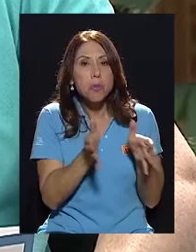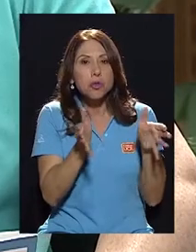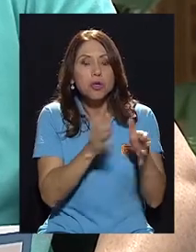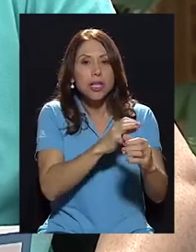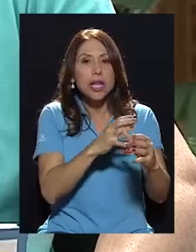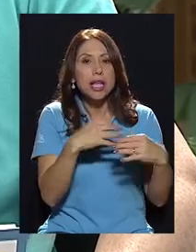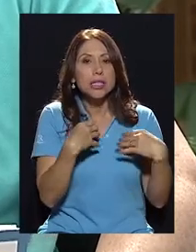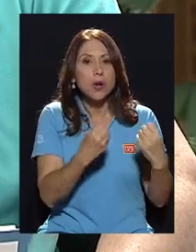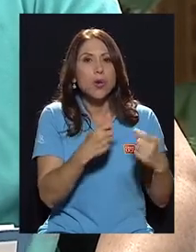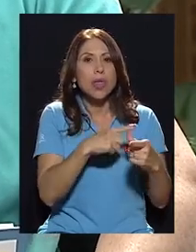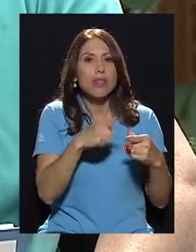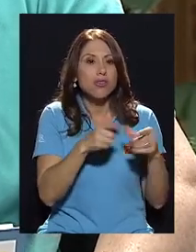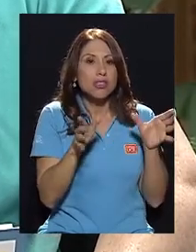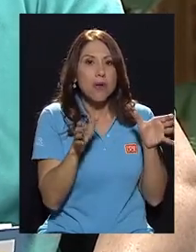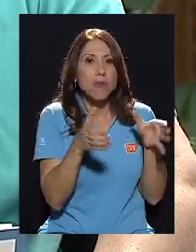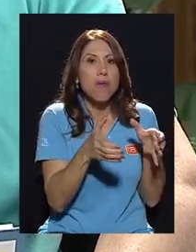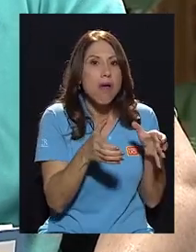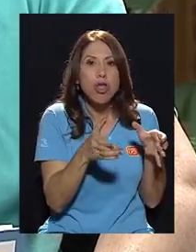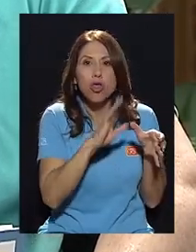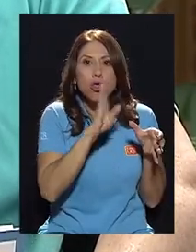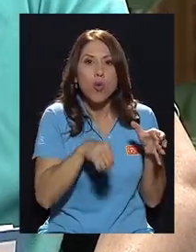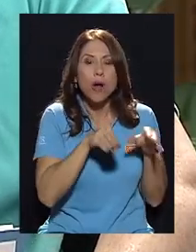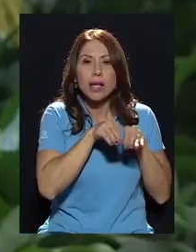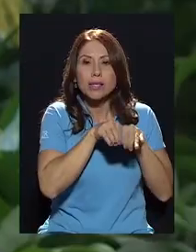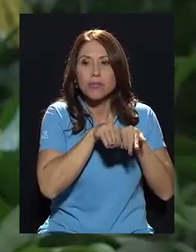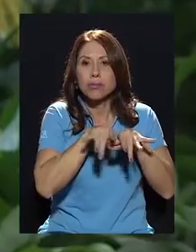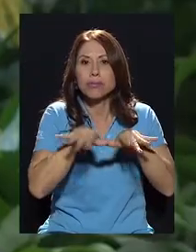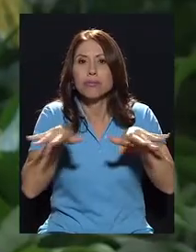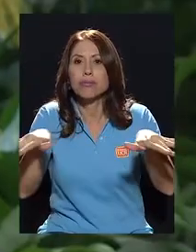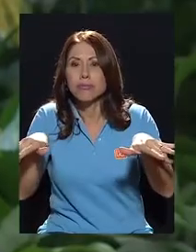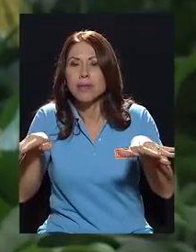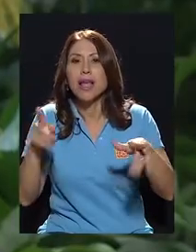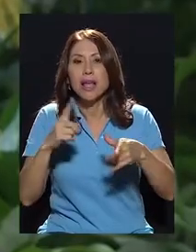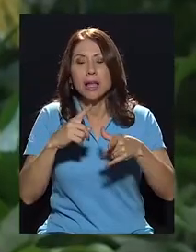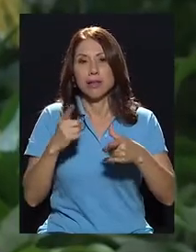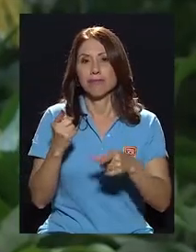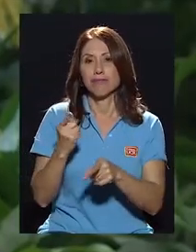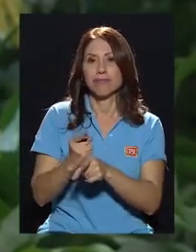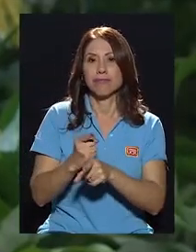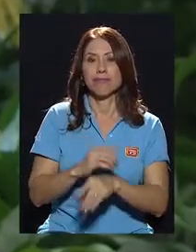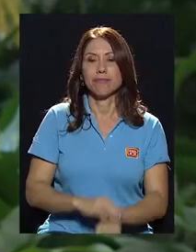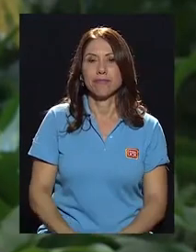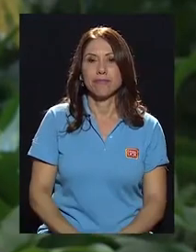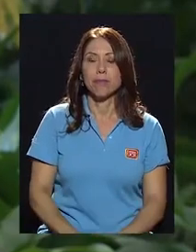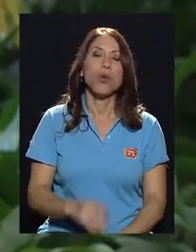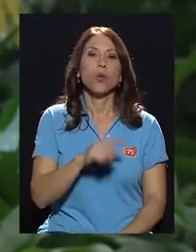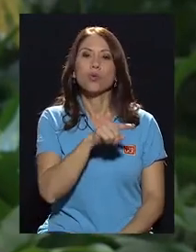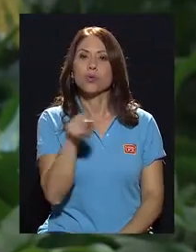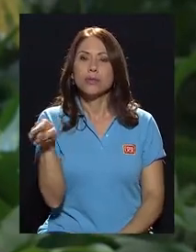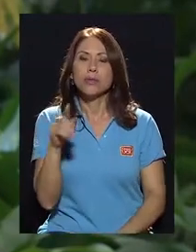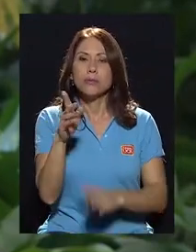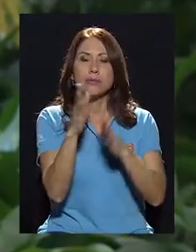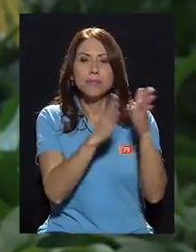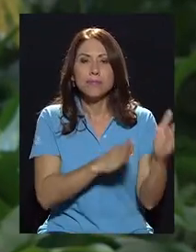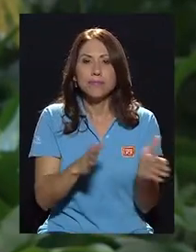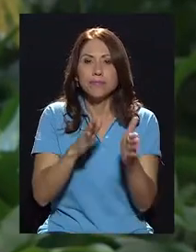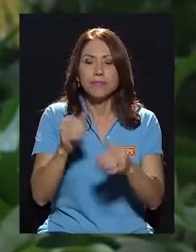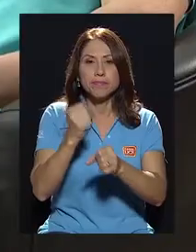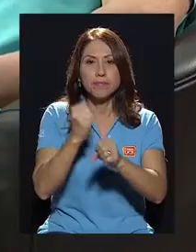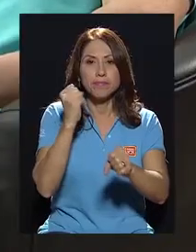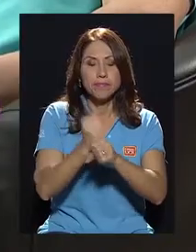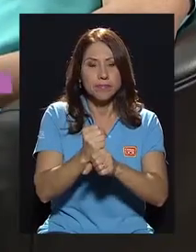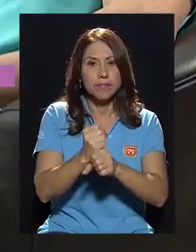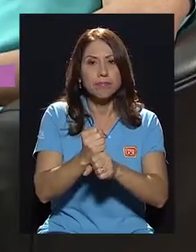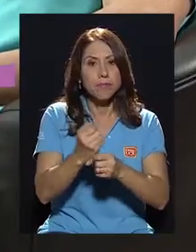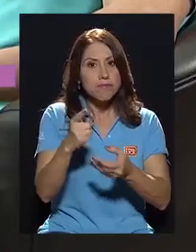llega a transversalizar. Correcto. ¿Ustedes tienen en su plan de trabajo